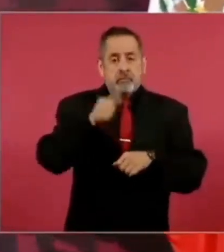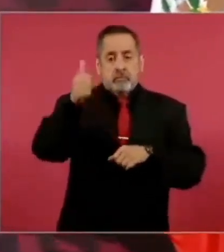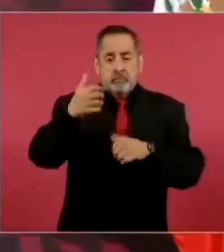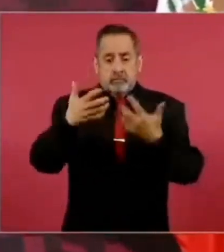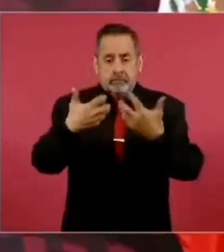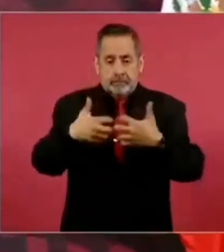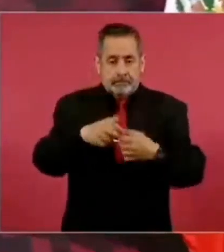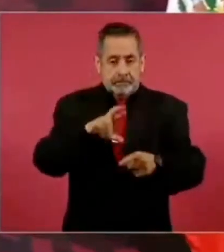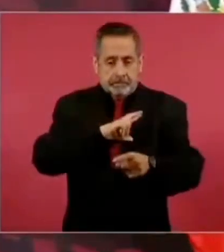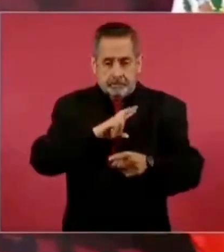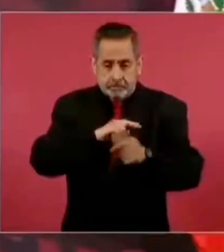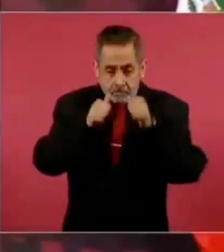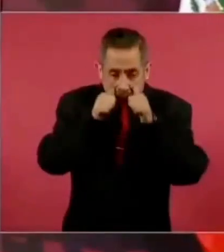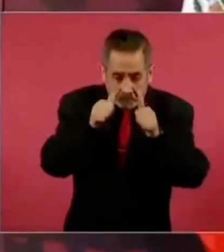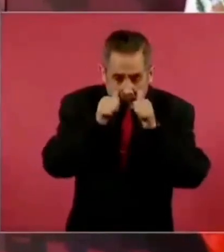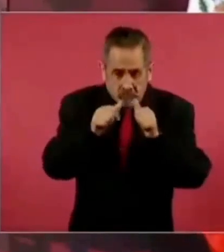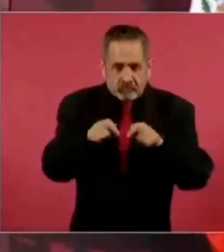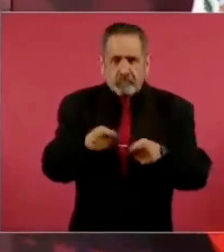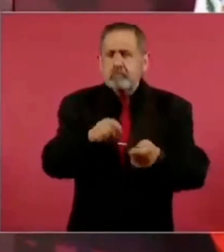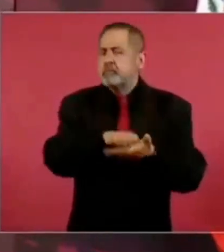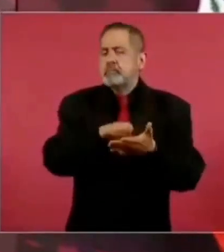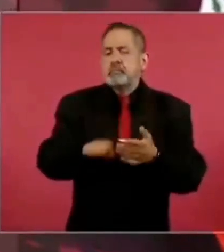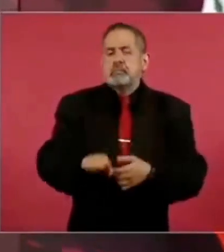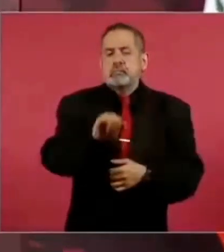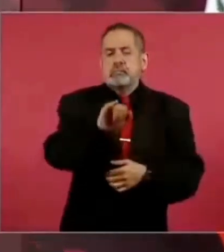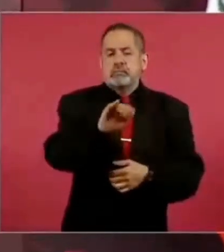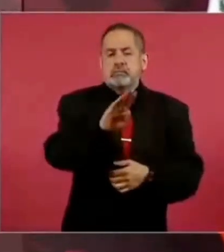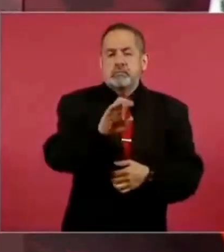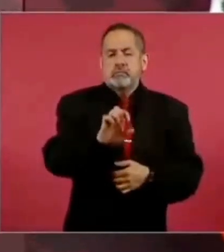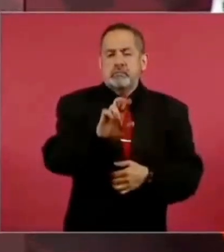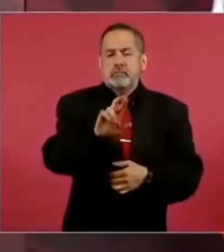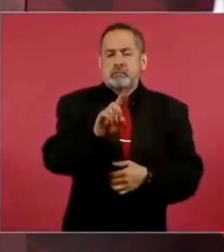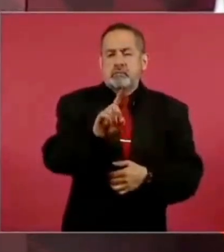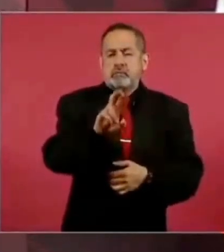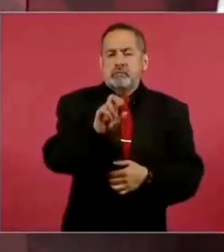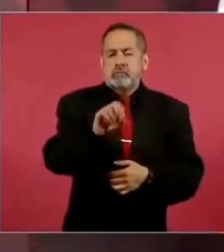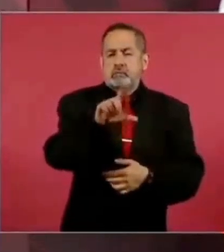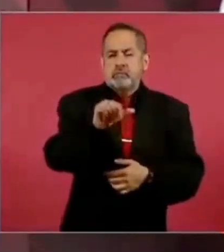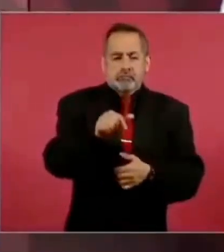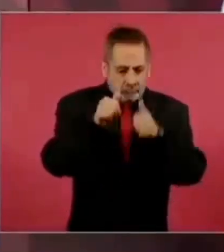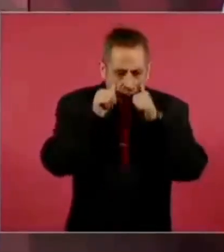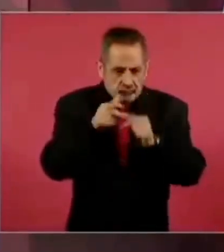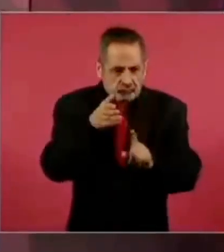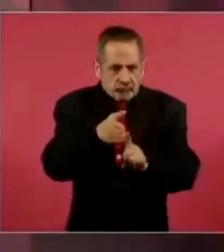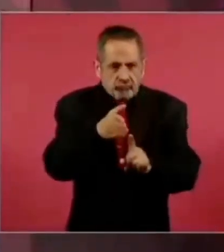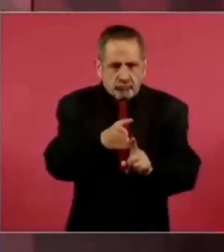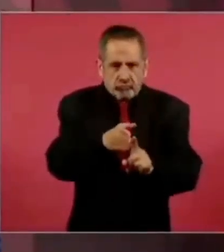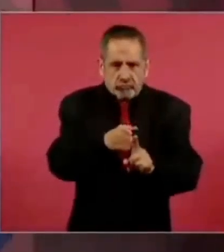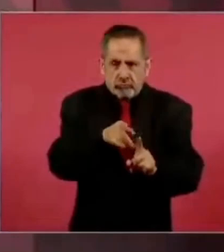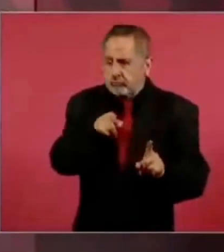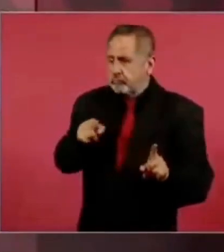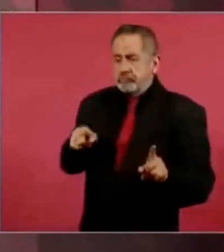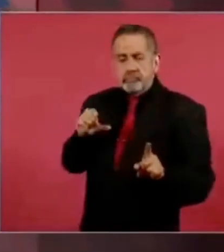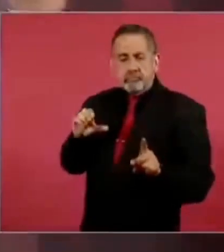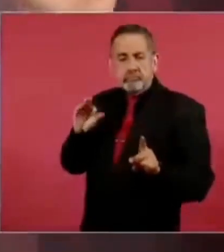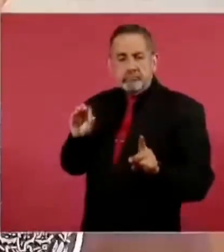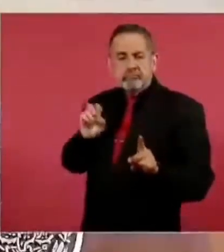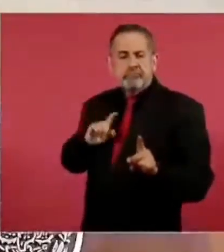particulares, como Iberdrola, por ejemplo, que a la Comisión Federal de Electricidad. Algo que